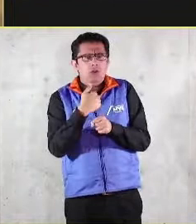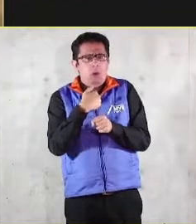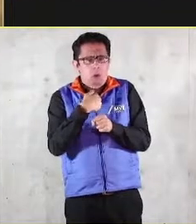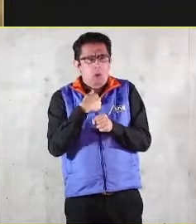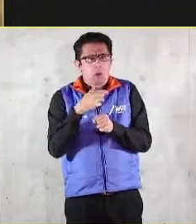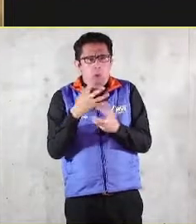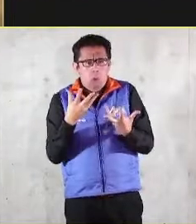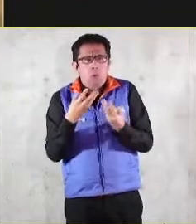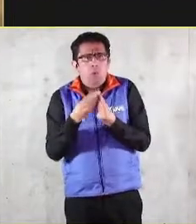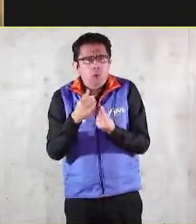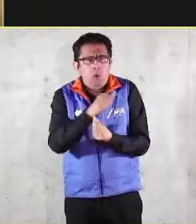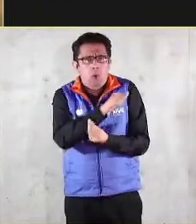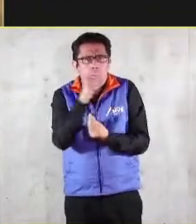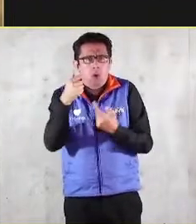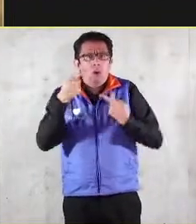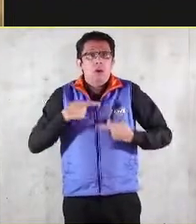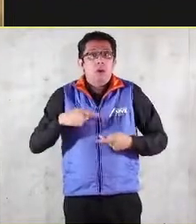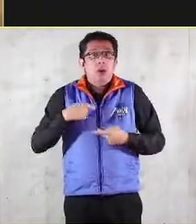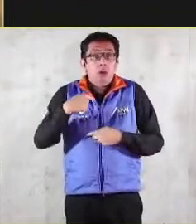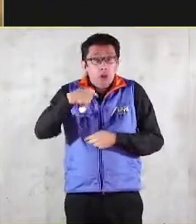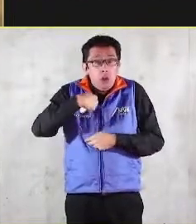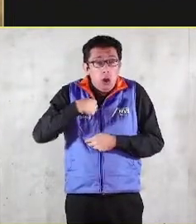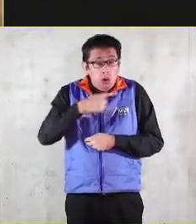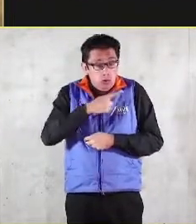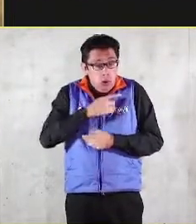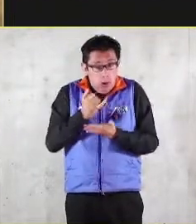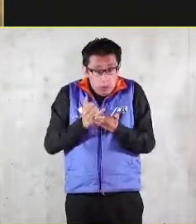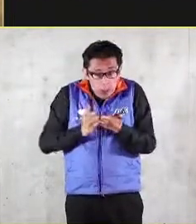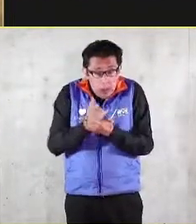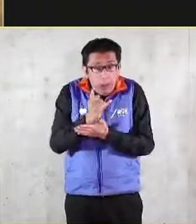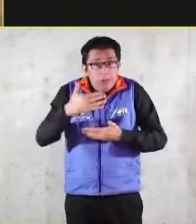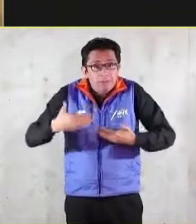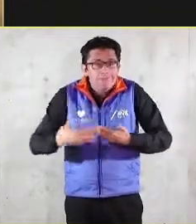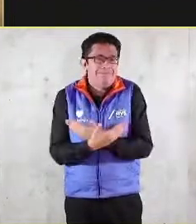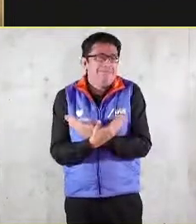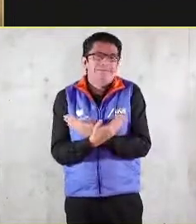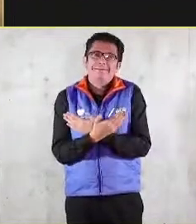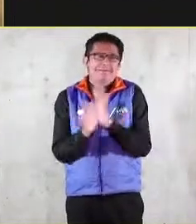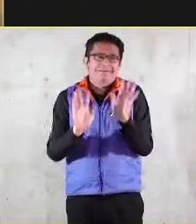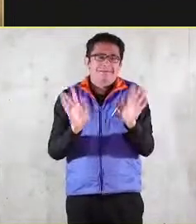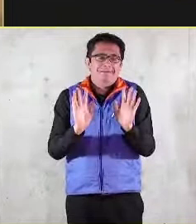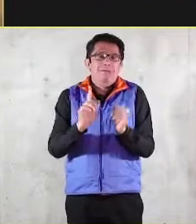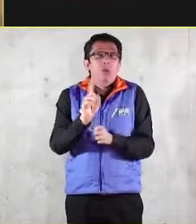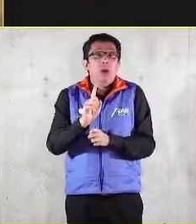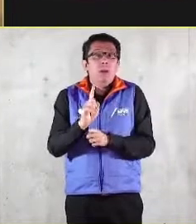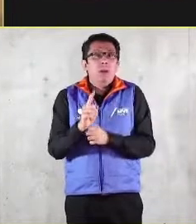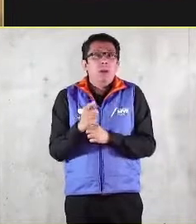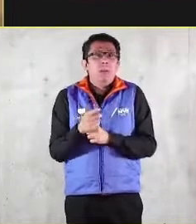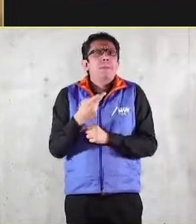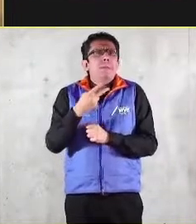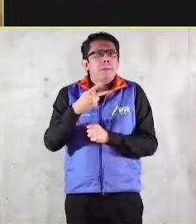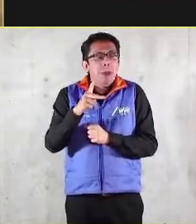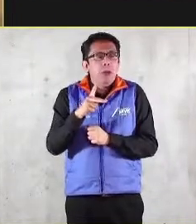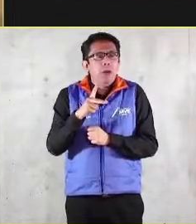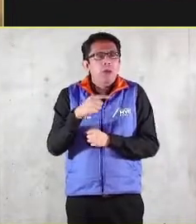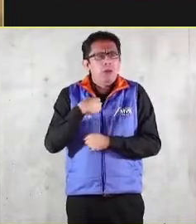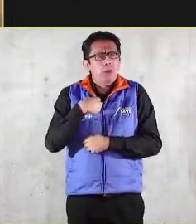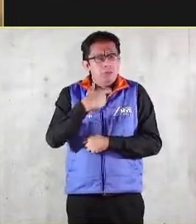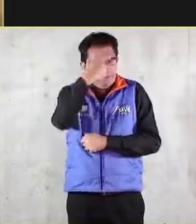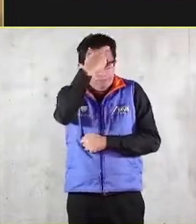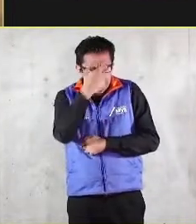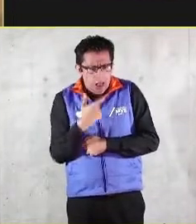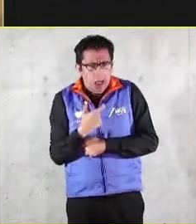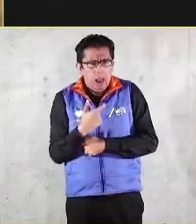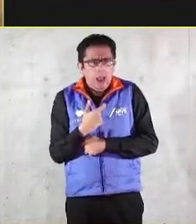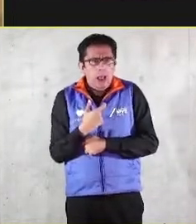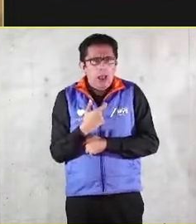Ninguno de nosotros decidió venir al mundo. Todos nosotros empezamos a hacer a partir de una comunidad de personas,